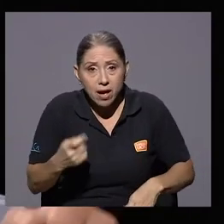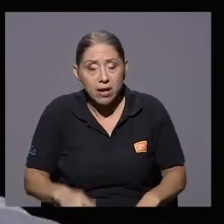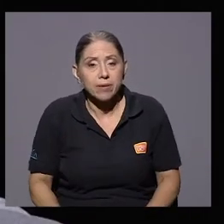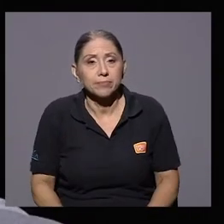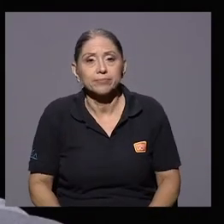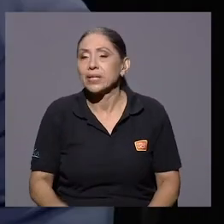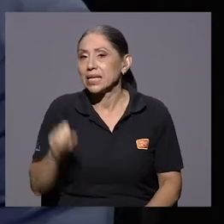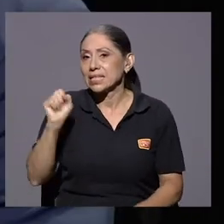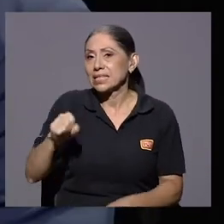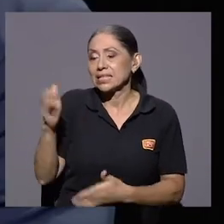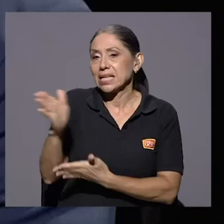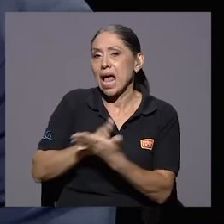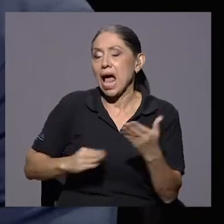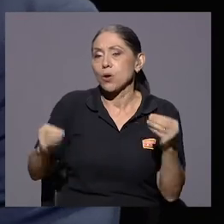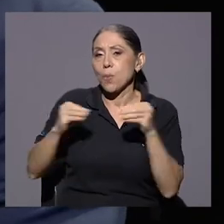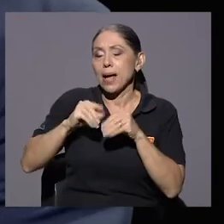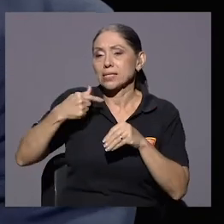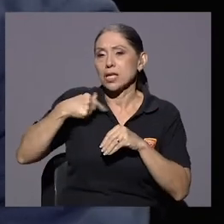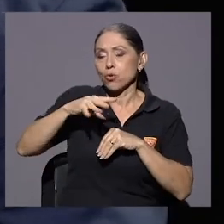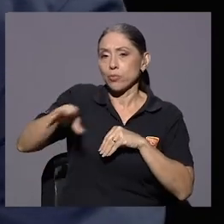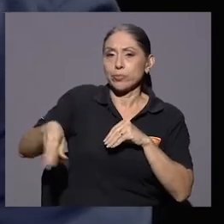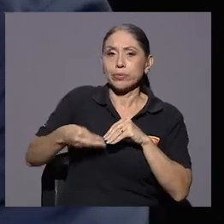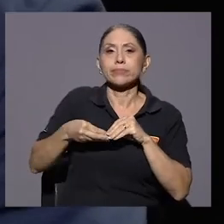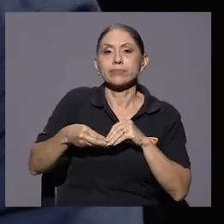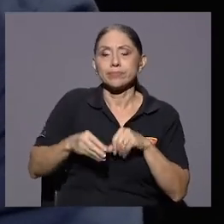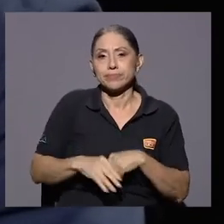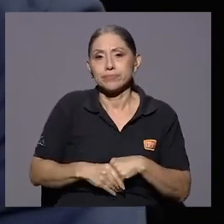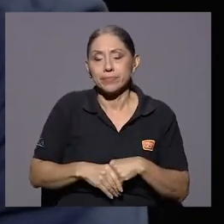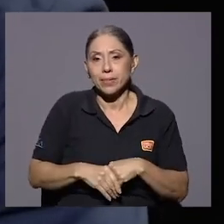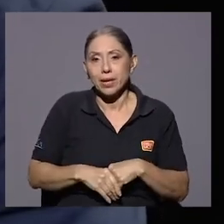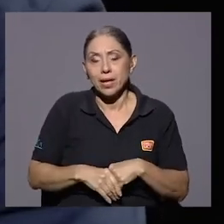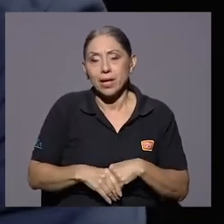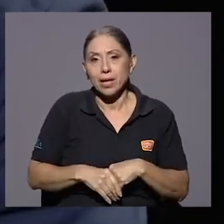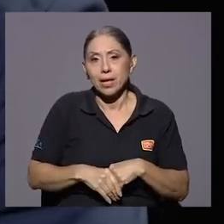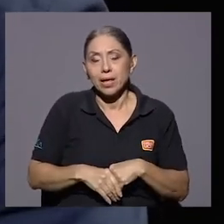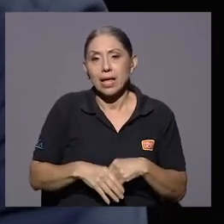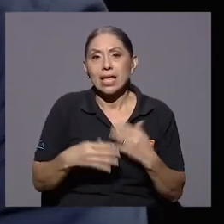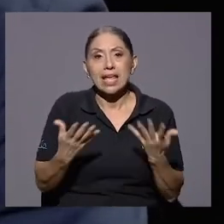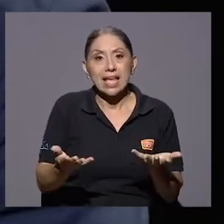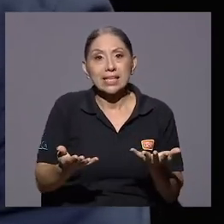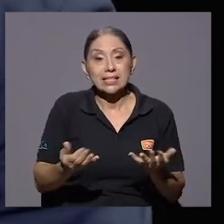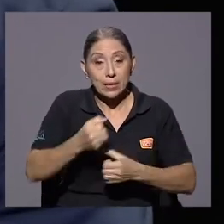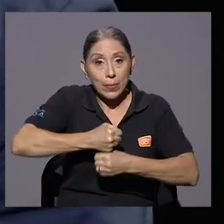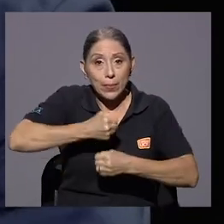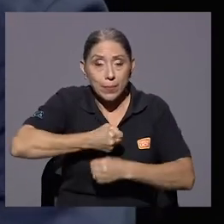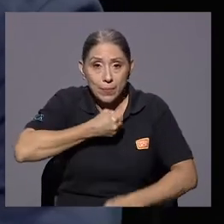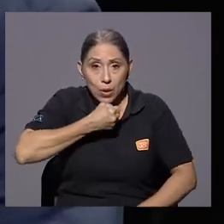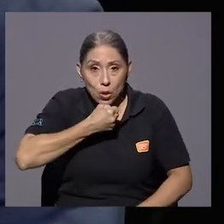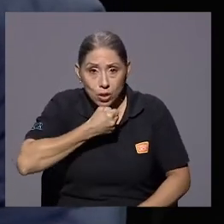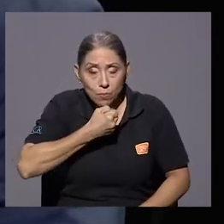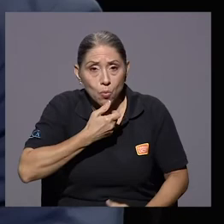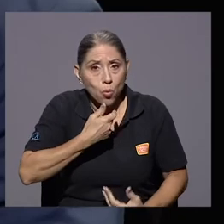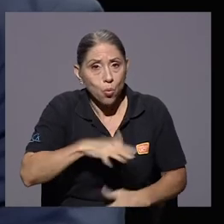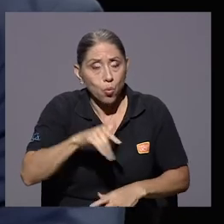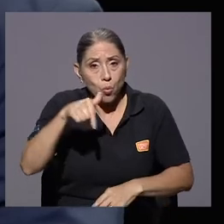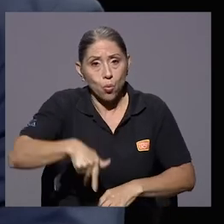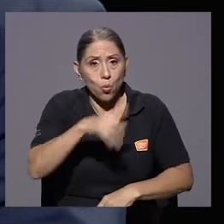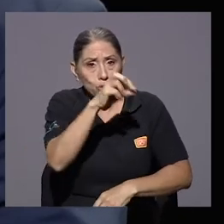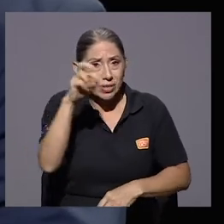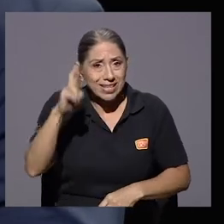ecosistema de salud. Y hay algo más también que yo quiero agregar, don Malnú, y es el valor agregado que tiene